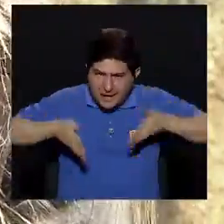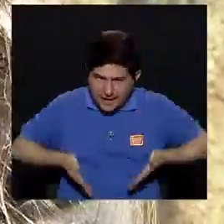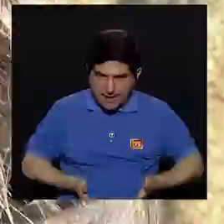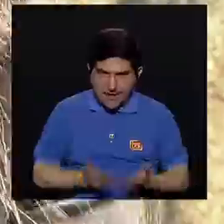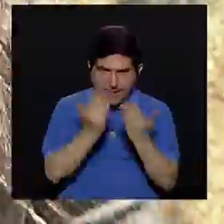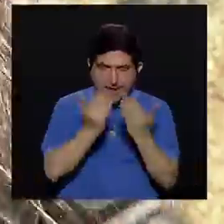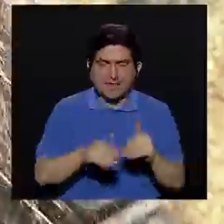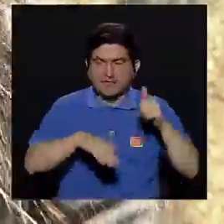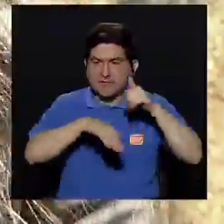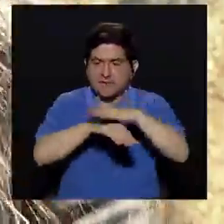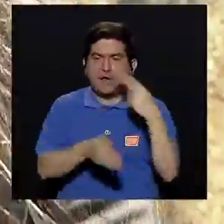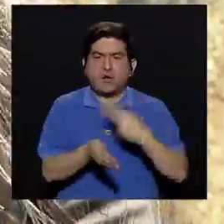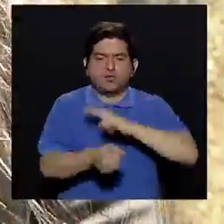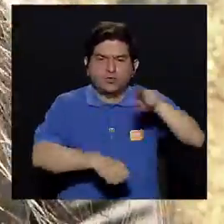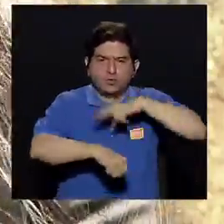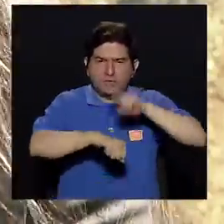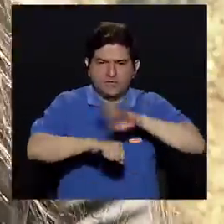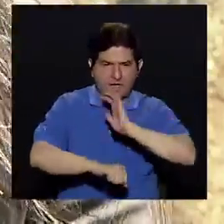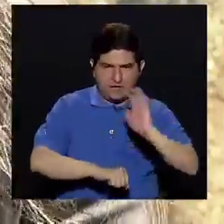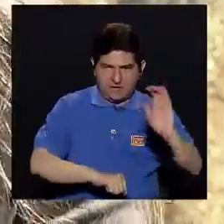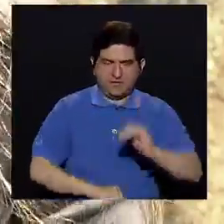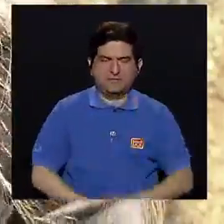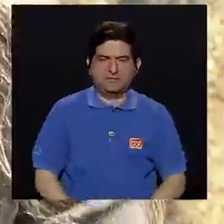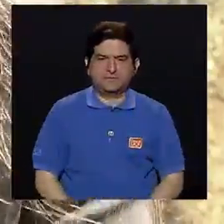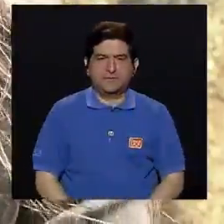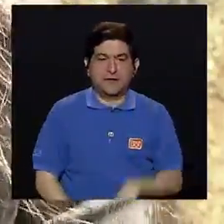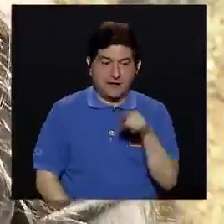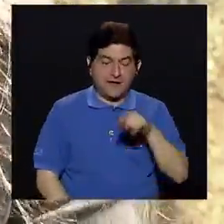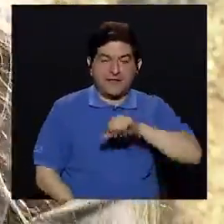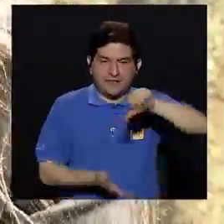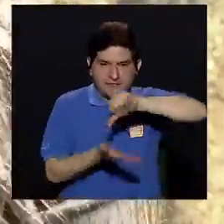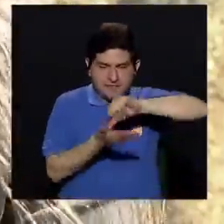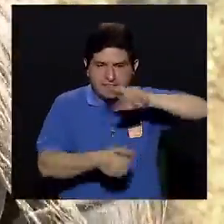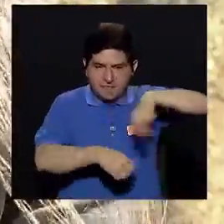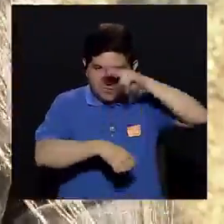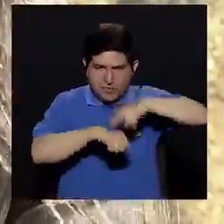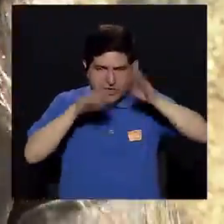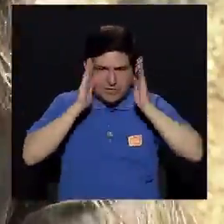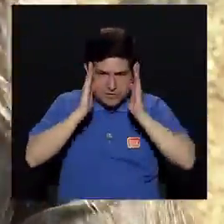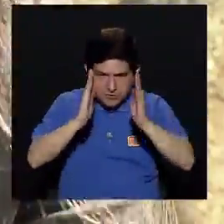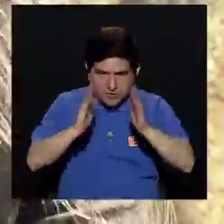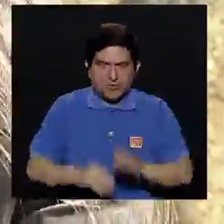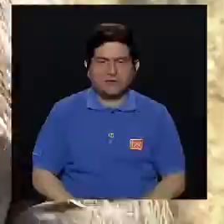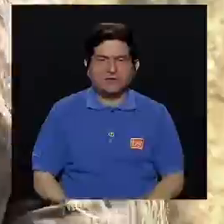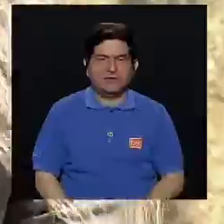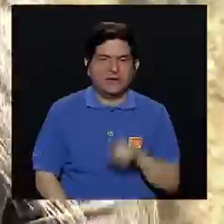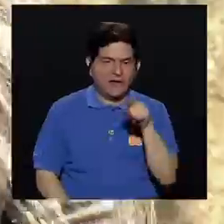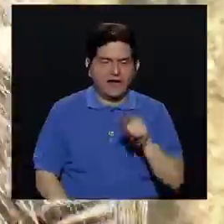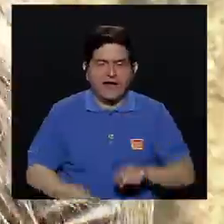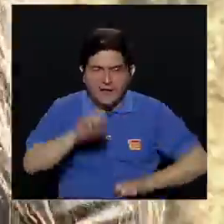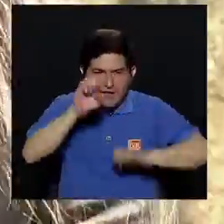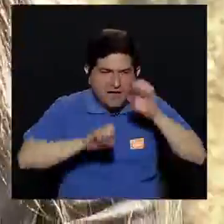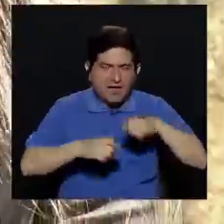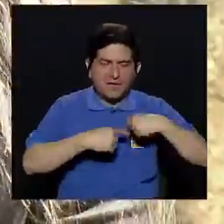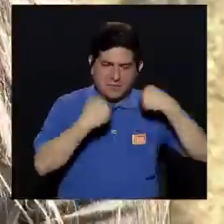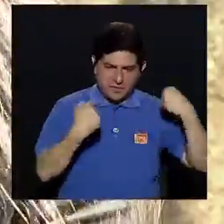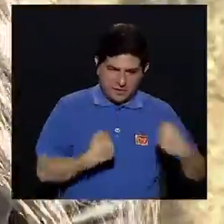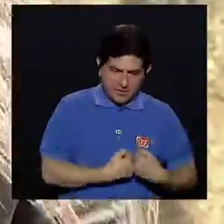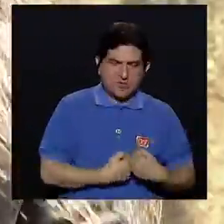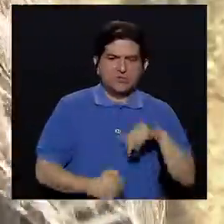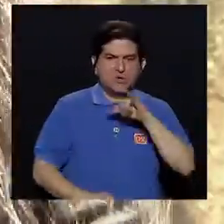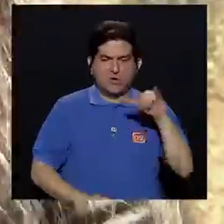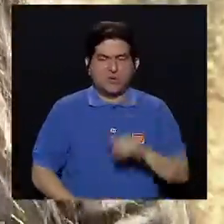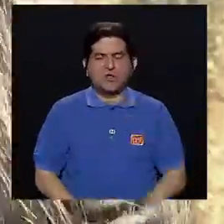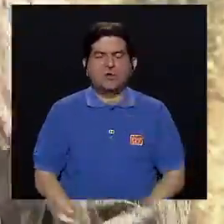nace y lo refieren al Hospital Nacional de Niños, en este caso, que es el Centro Nacional de Referencia, se le manda a valoración de cardiología, a